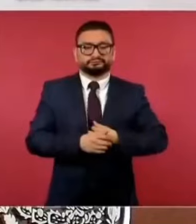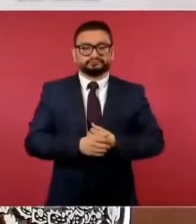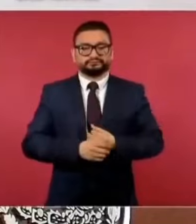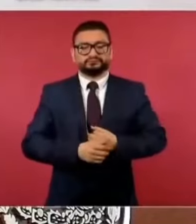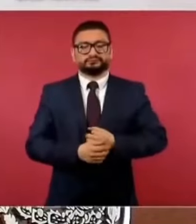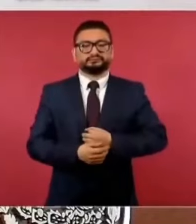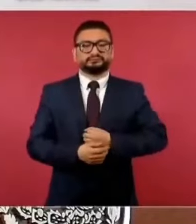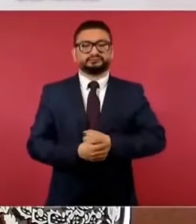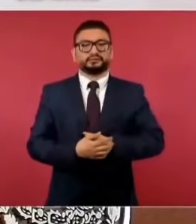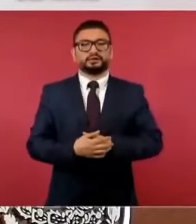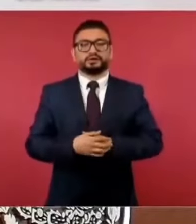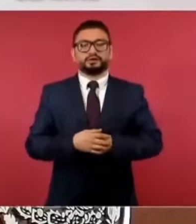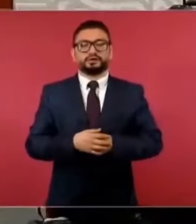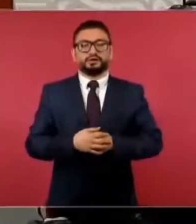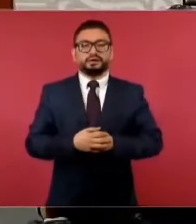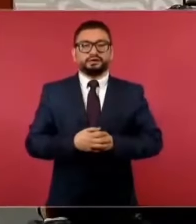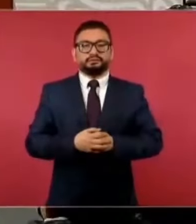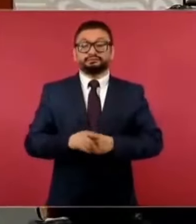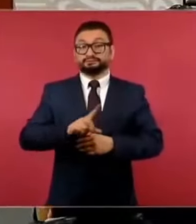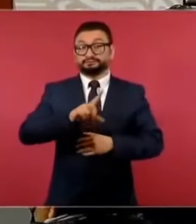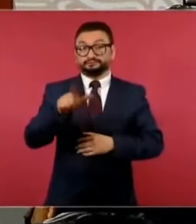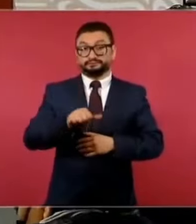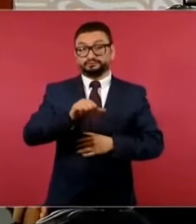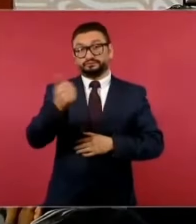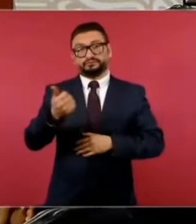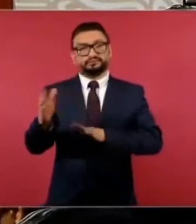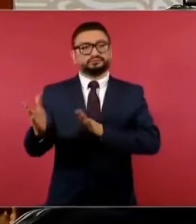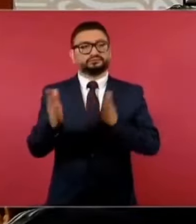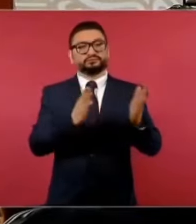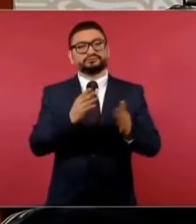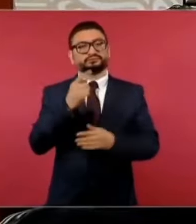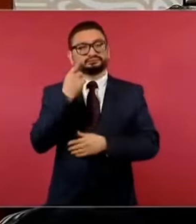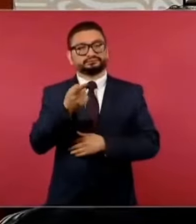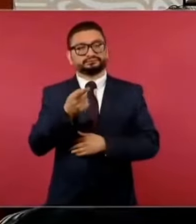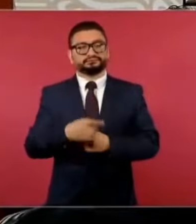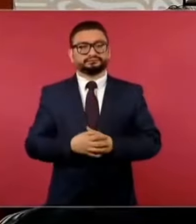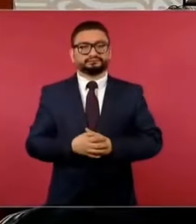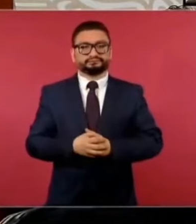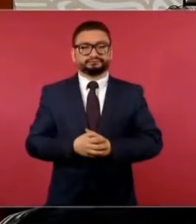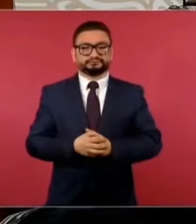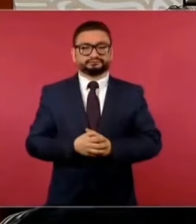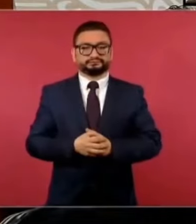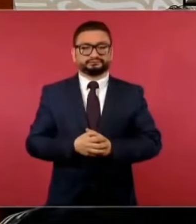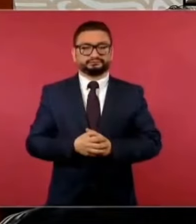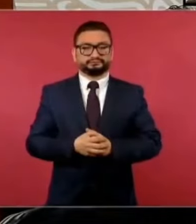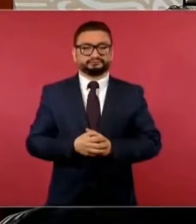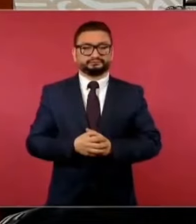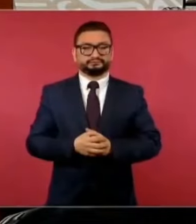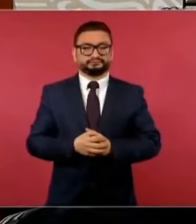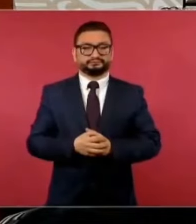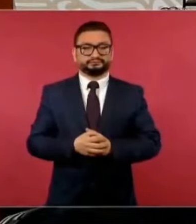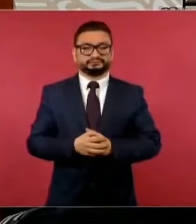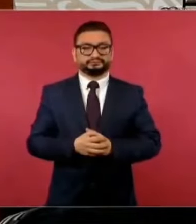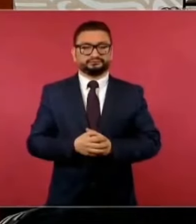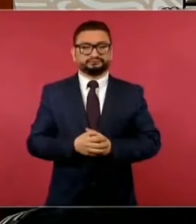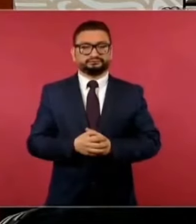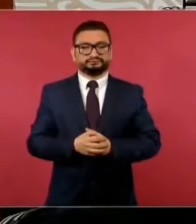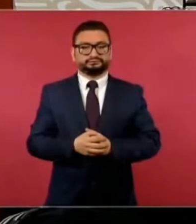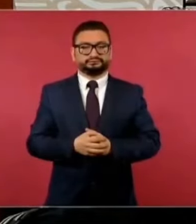luego pasamos al